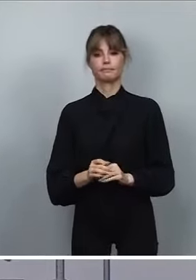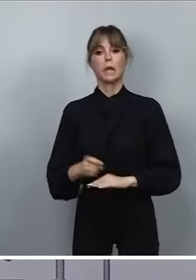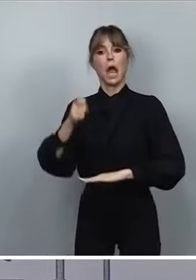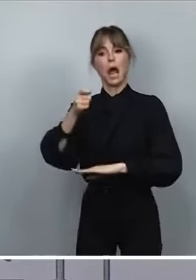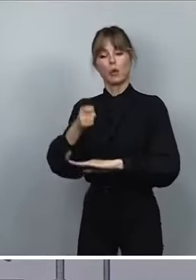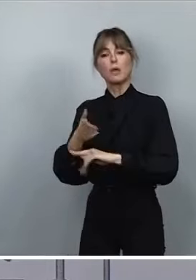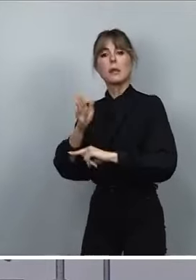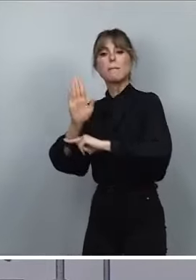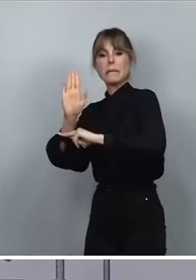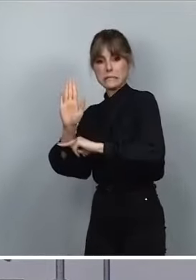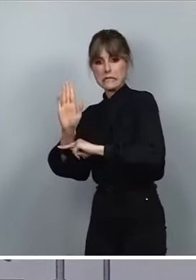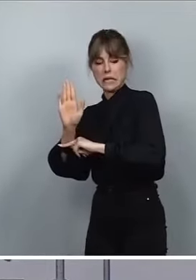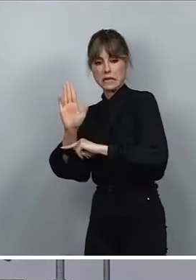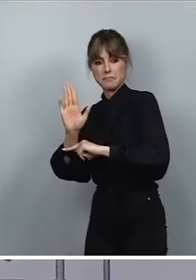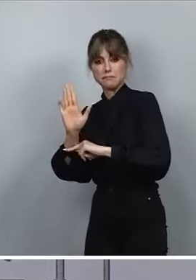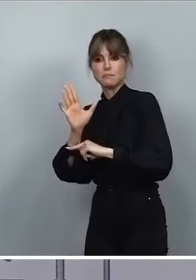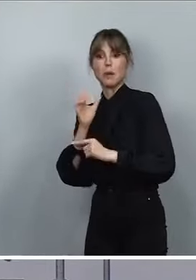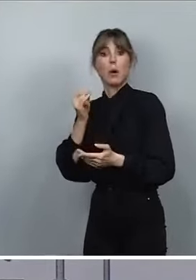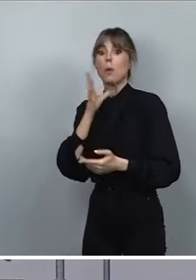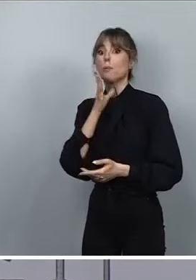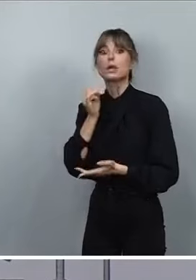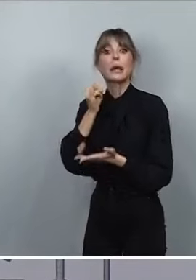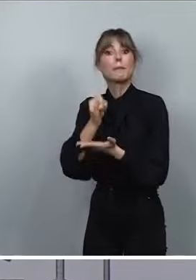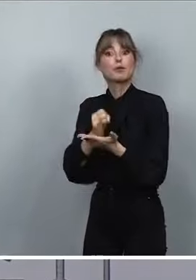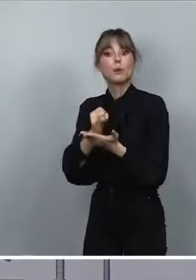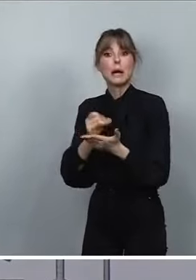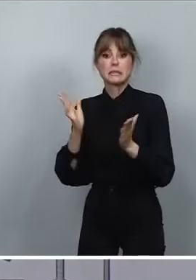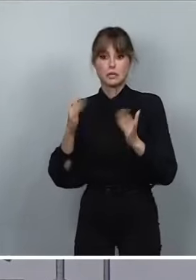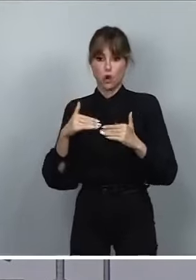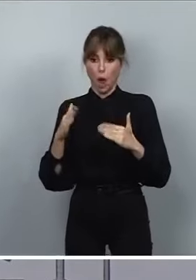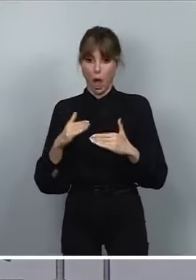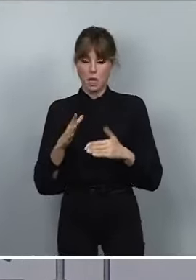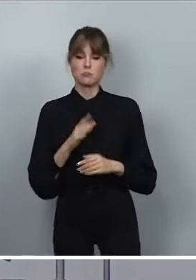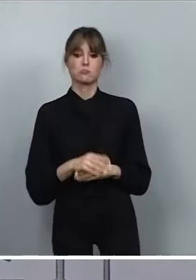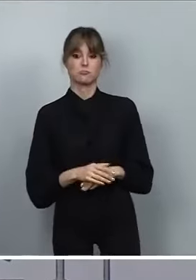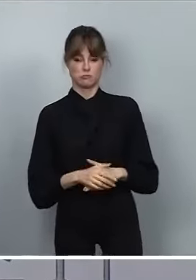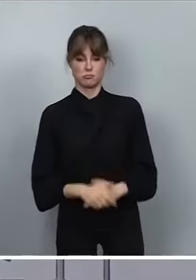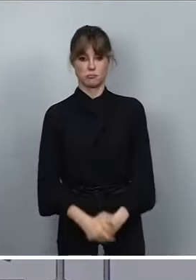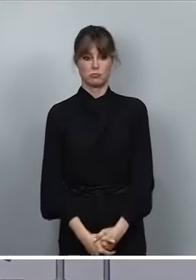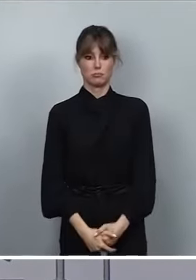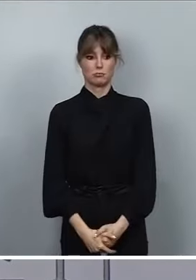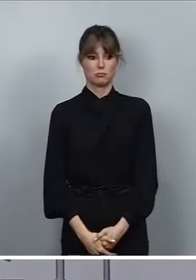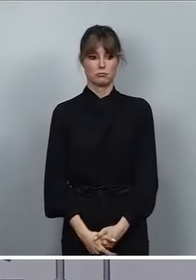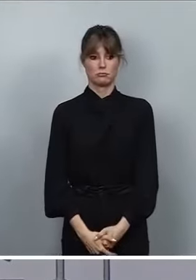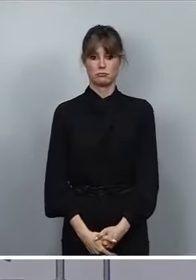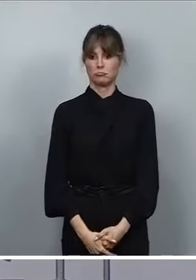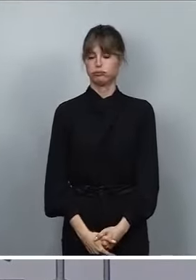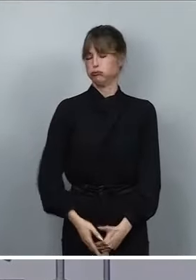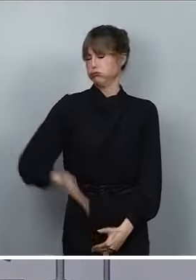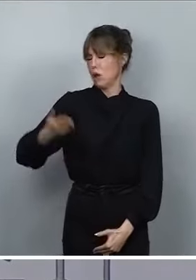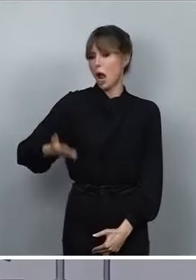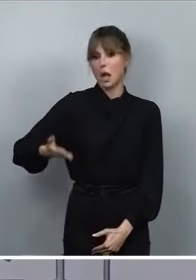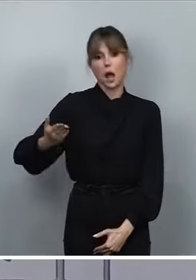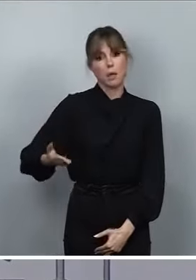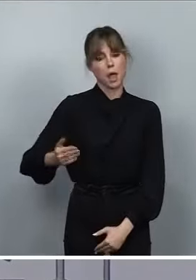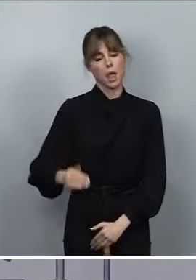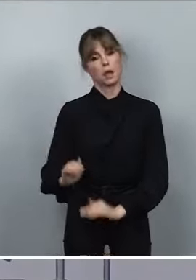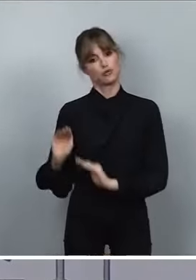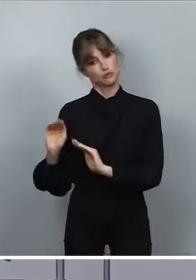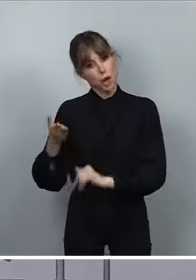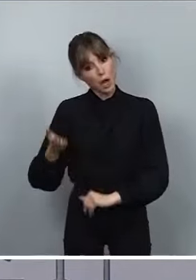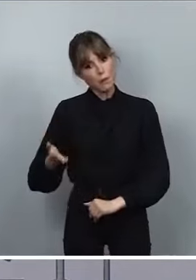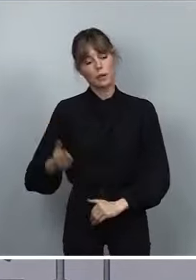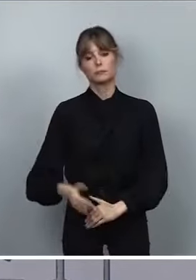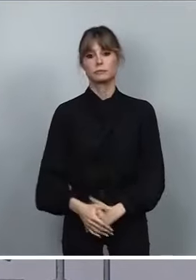todas estas acusaciones sin pruebas por su carácter absolutamente gravísima y, además,